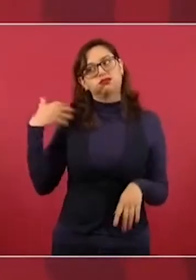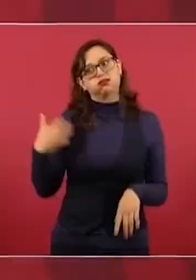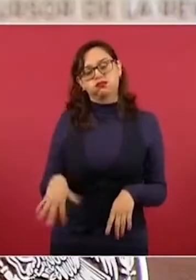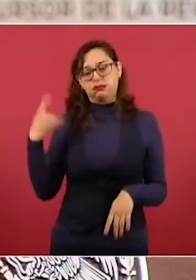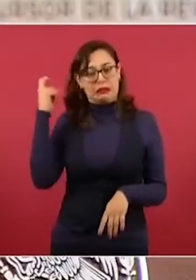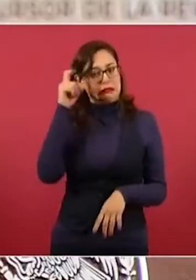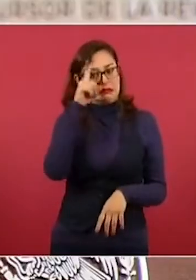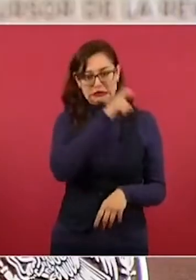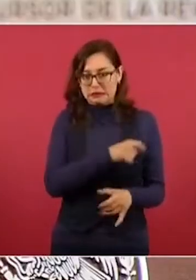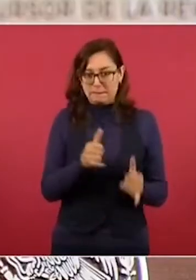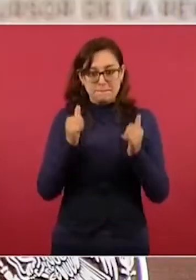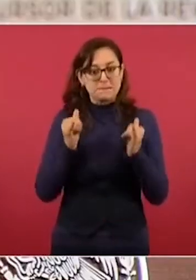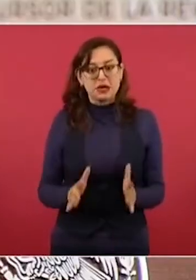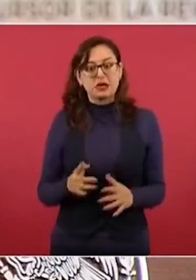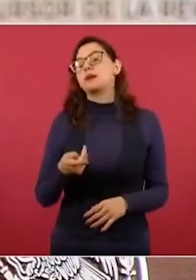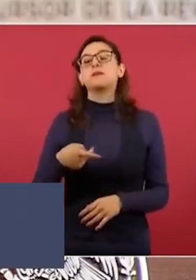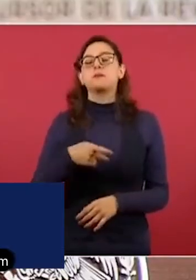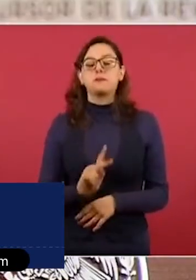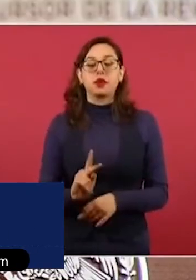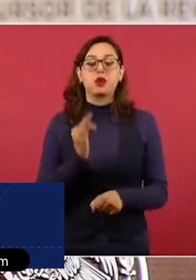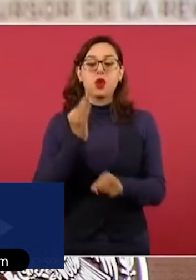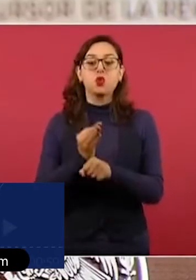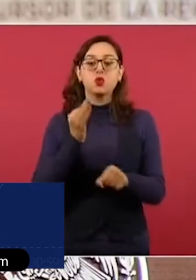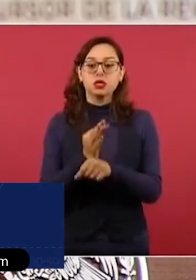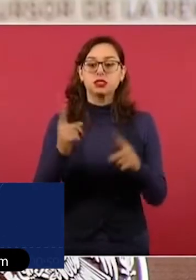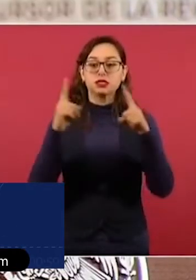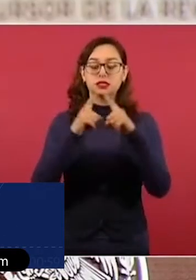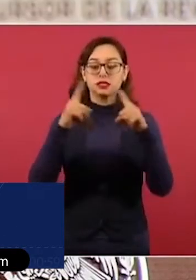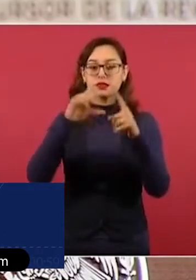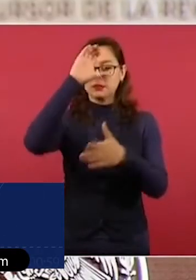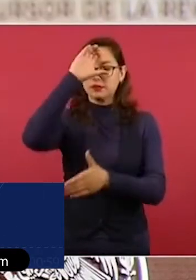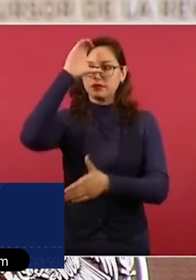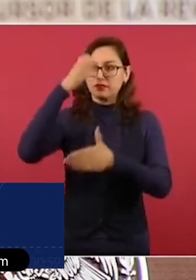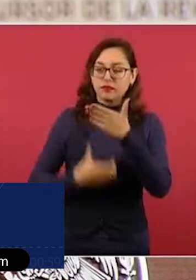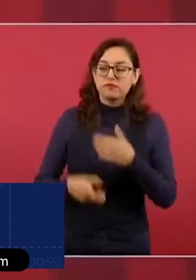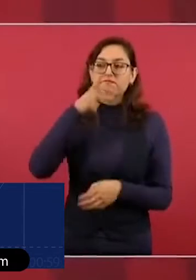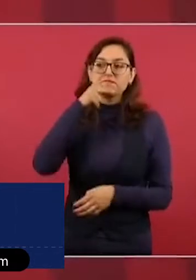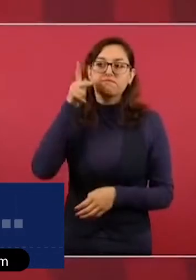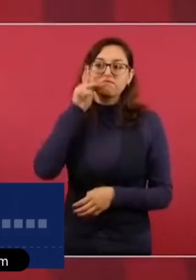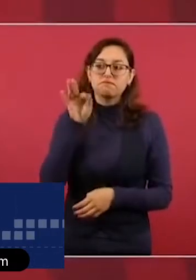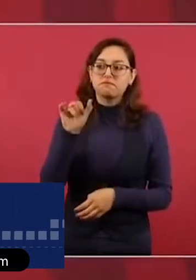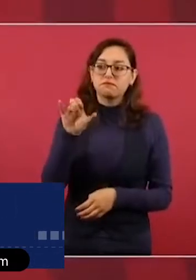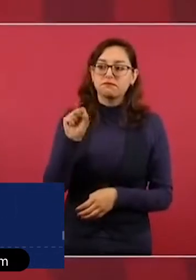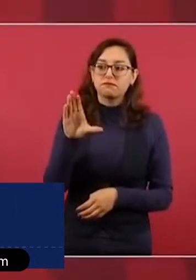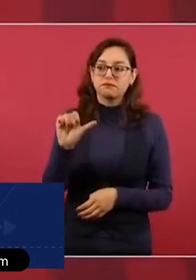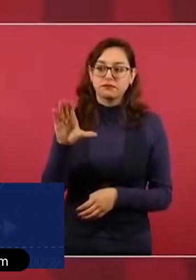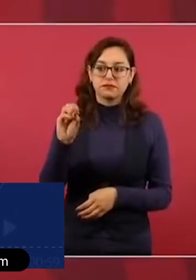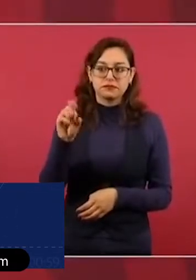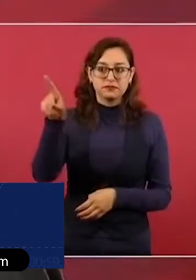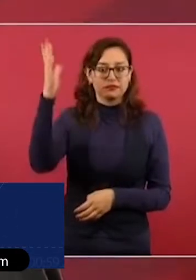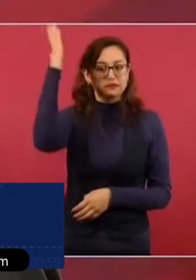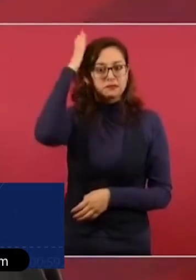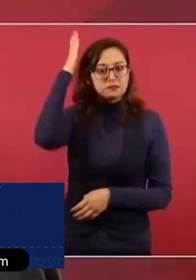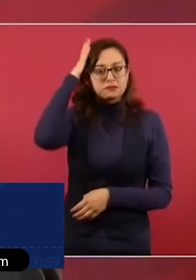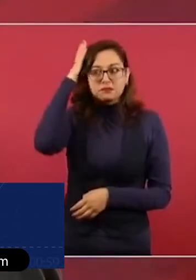espiritual, auténtico, un